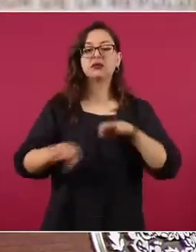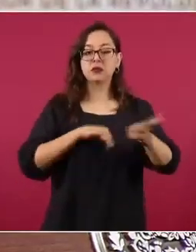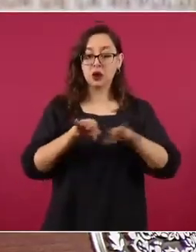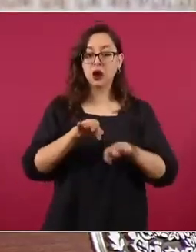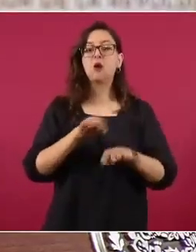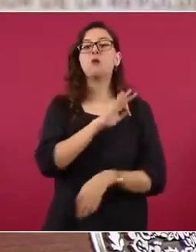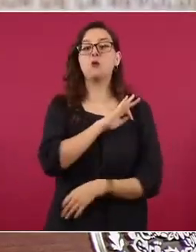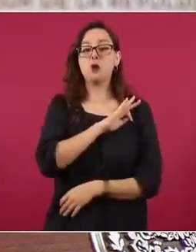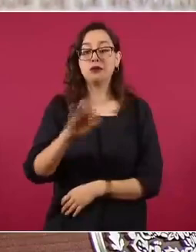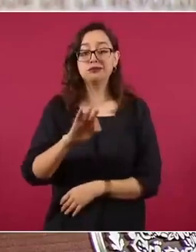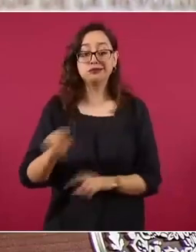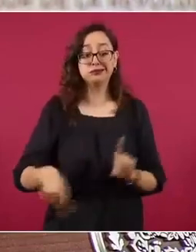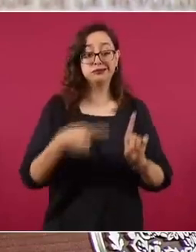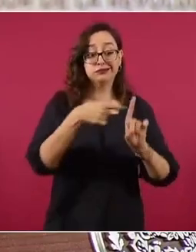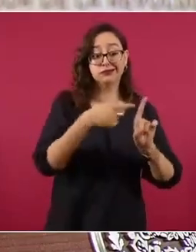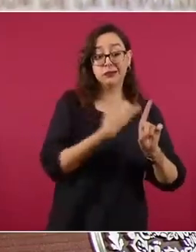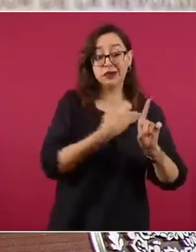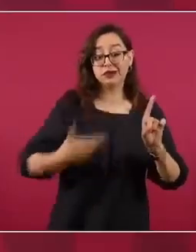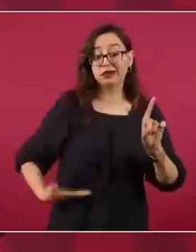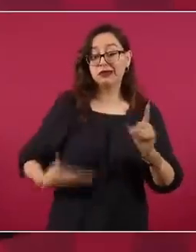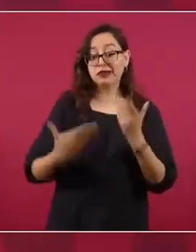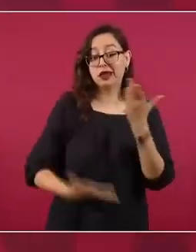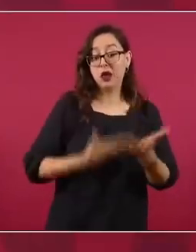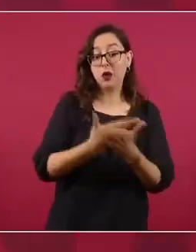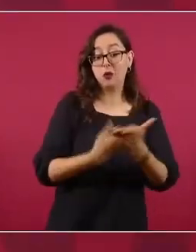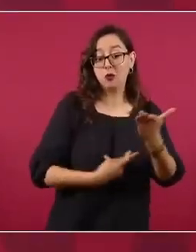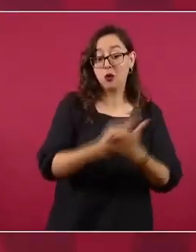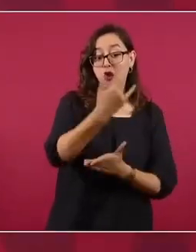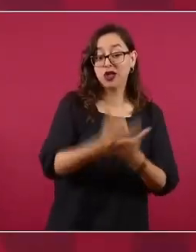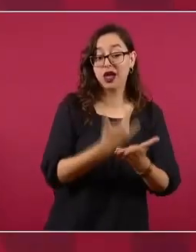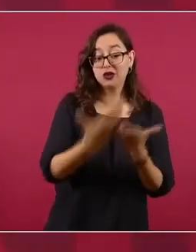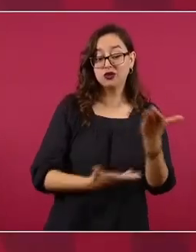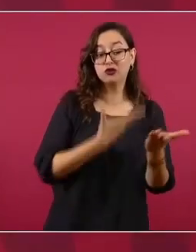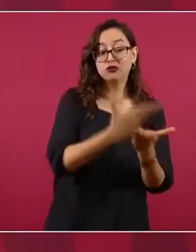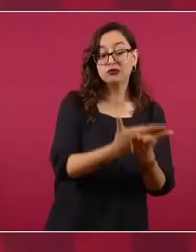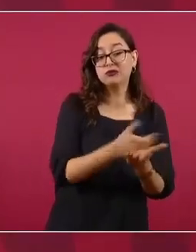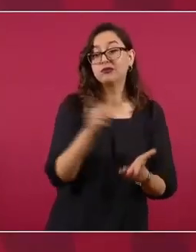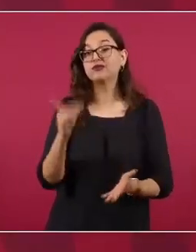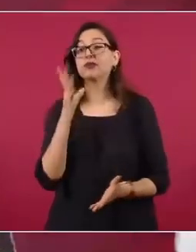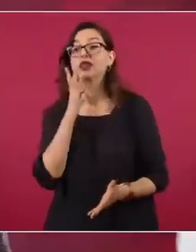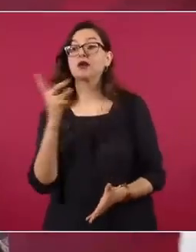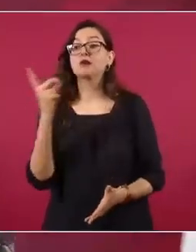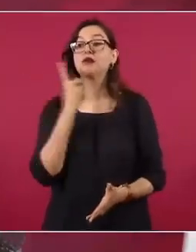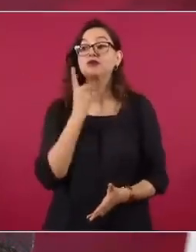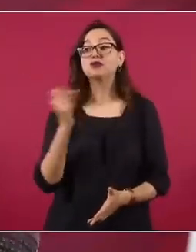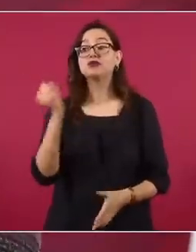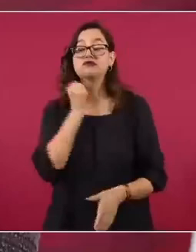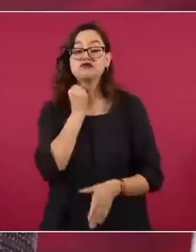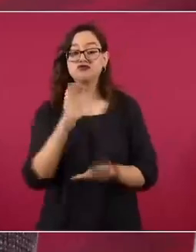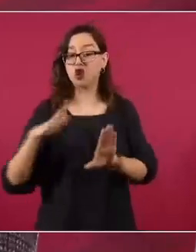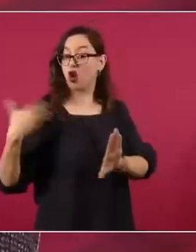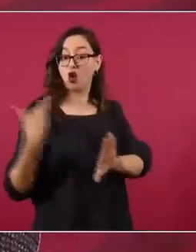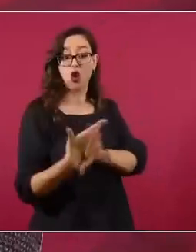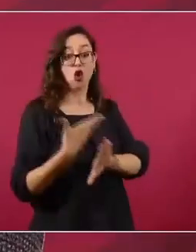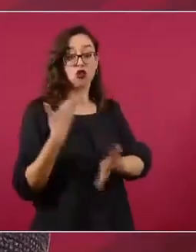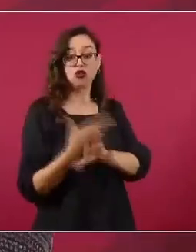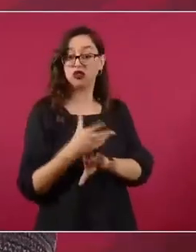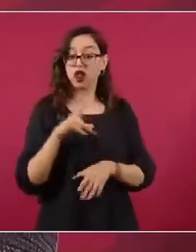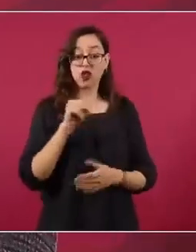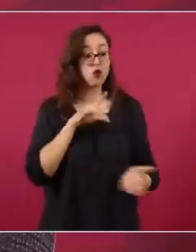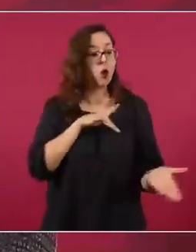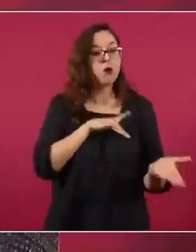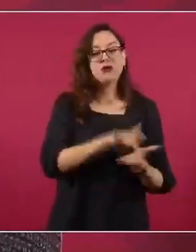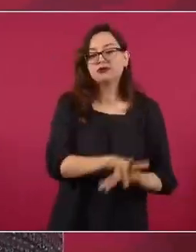es dejar como ellos lo planearon